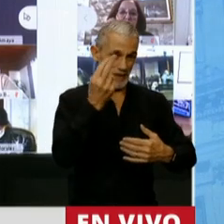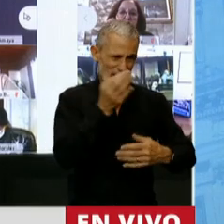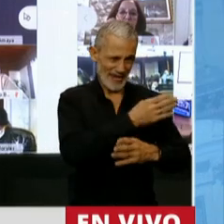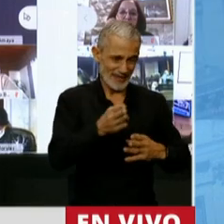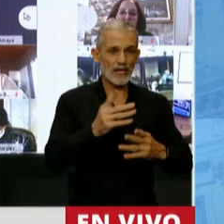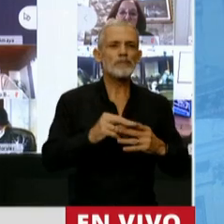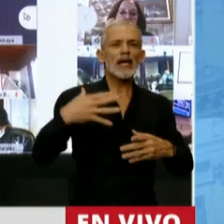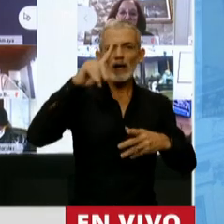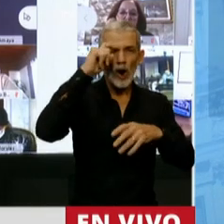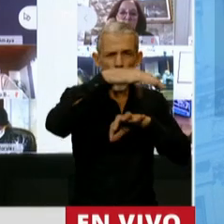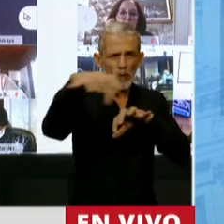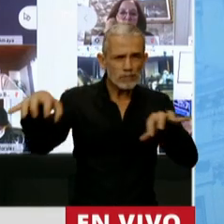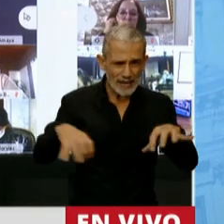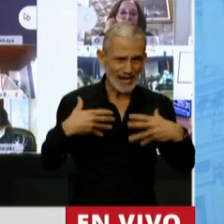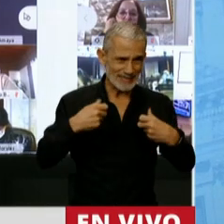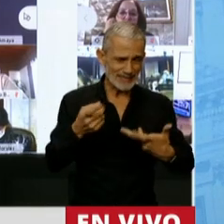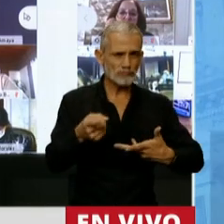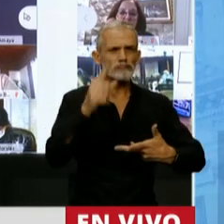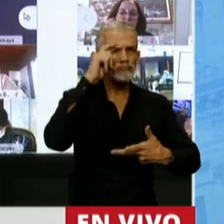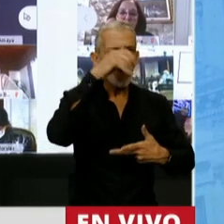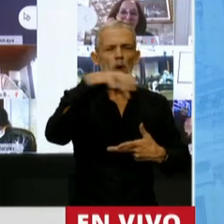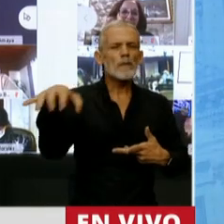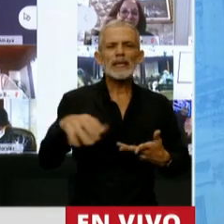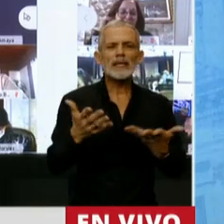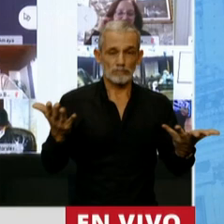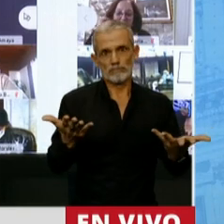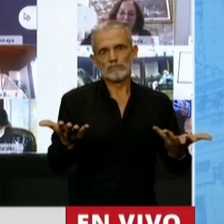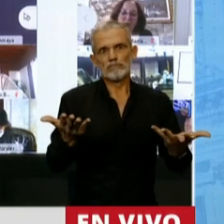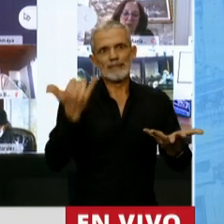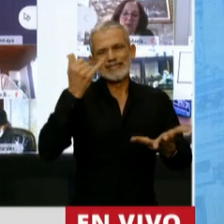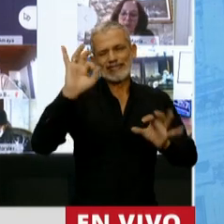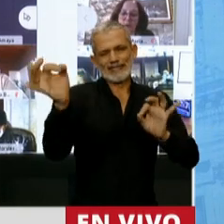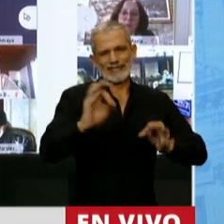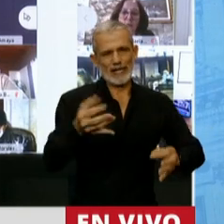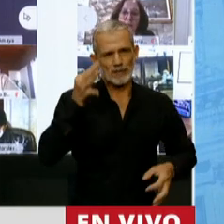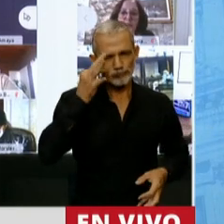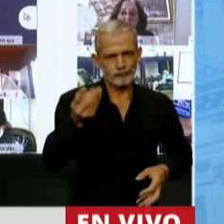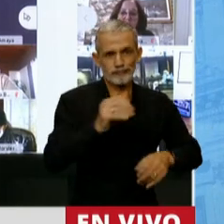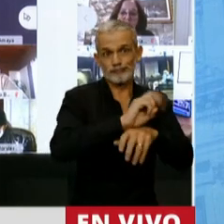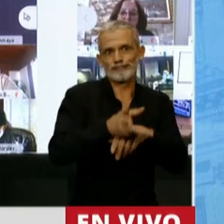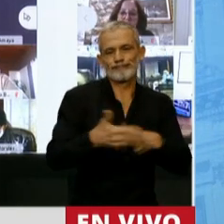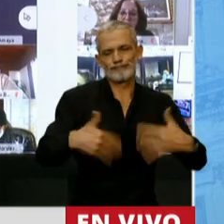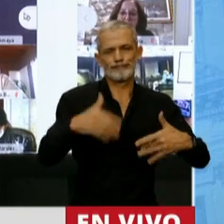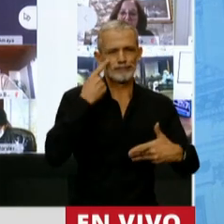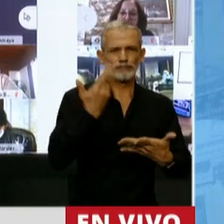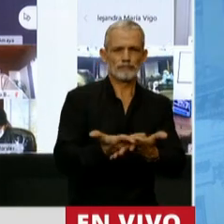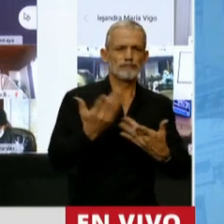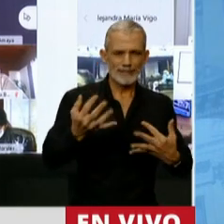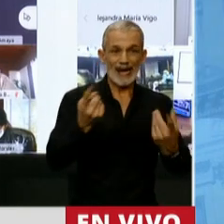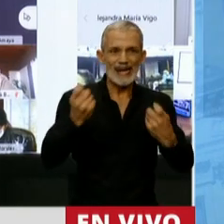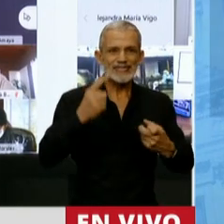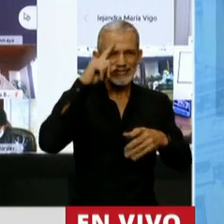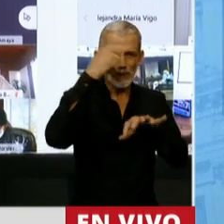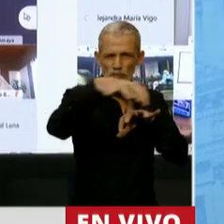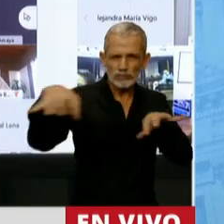En salud pública creo que obvian los comentarios porque la pandemia ha puesto en evidencia la necesidad de contar